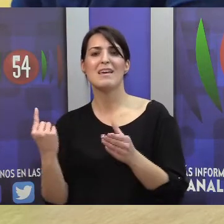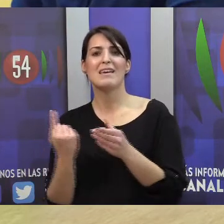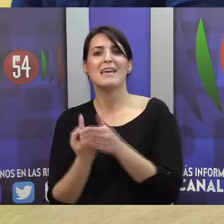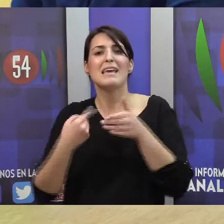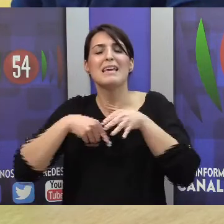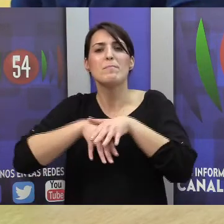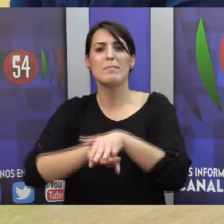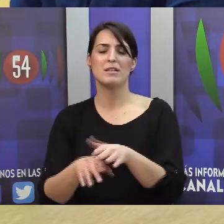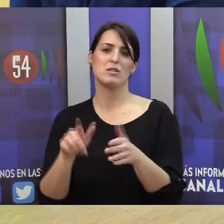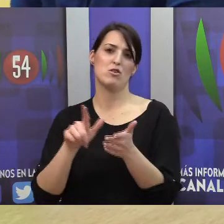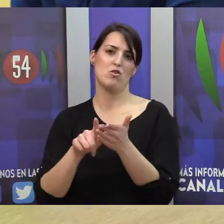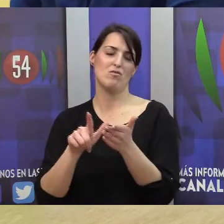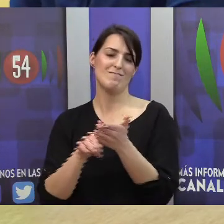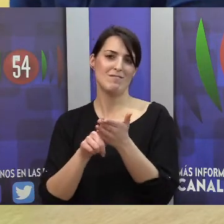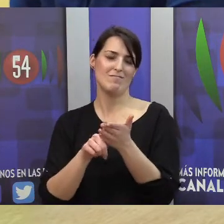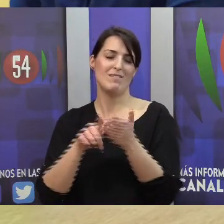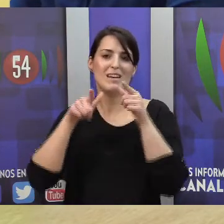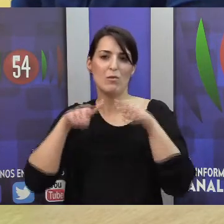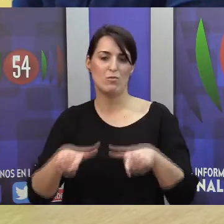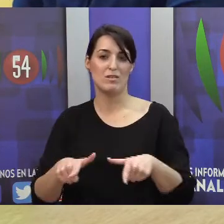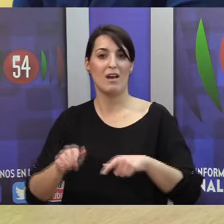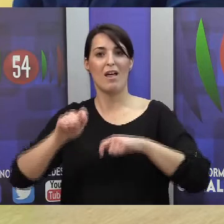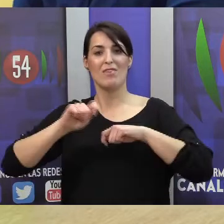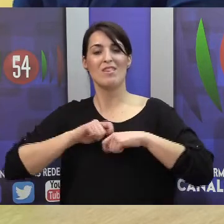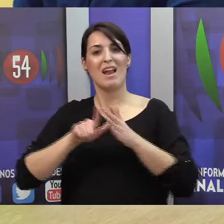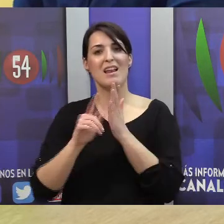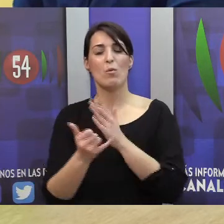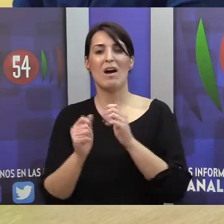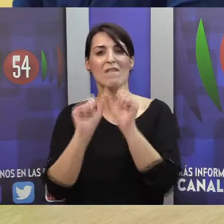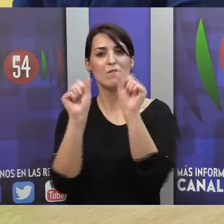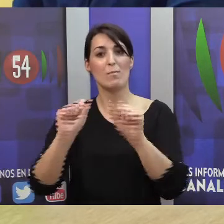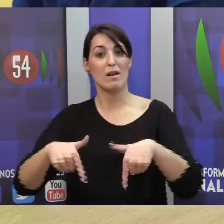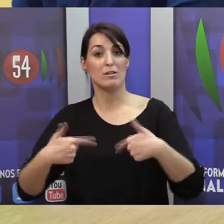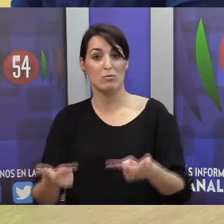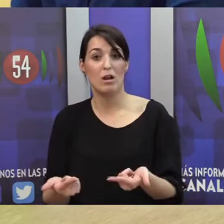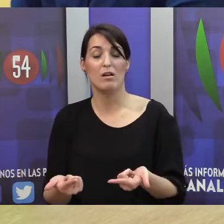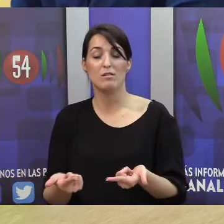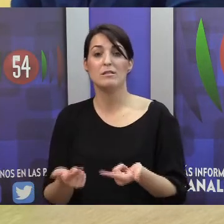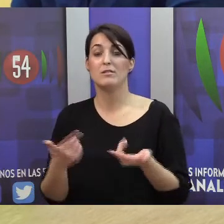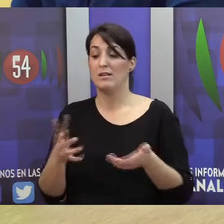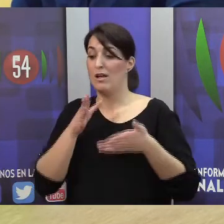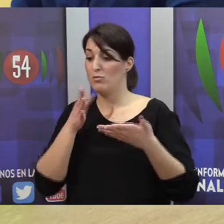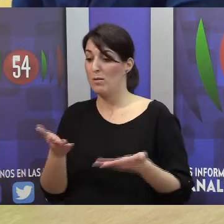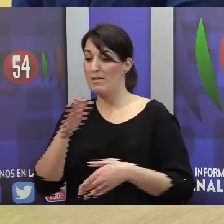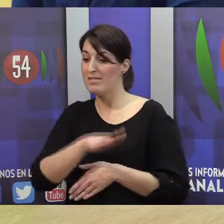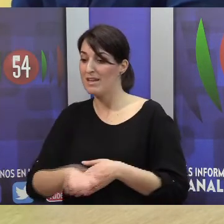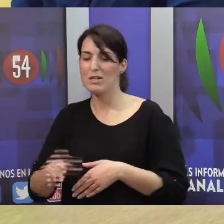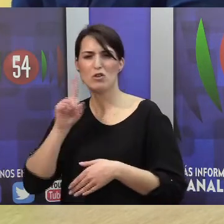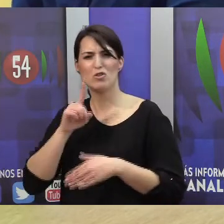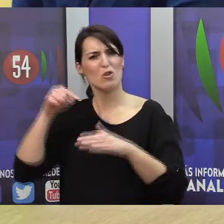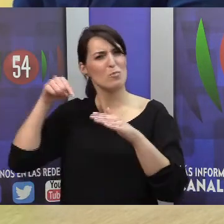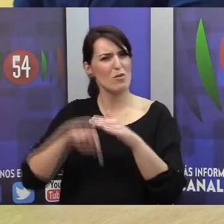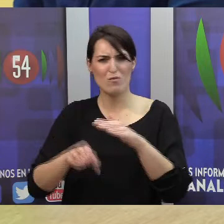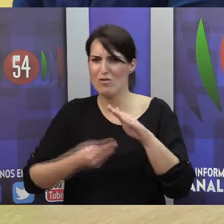lenguaje de forma natural, por la vía natural. De tal manera que ahora tenemos niños que van a colegios bilingües, sordos, profundos,